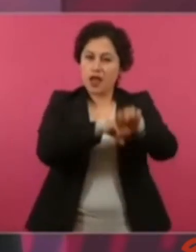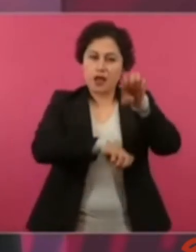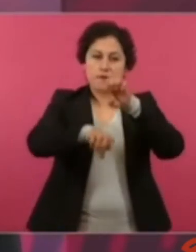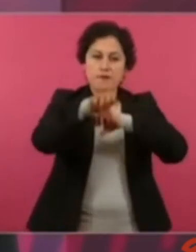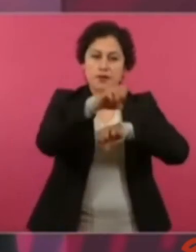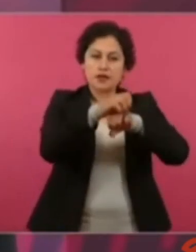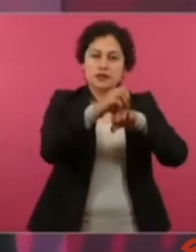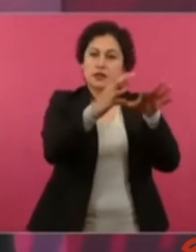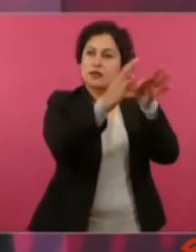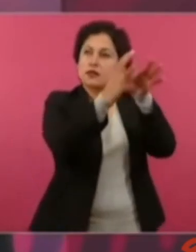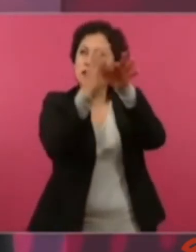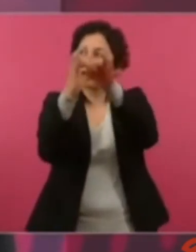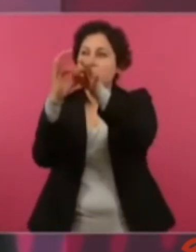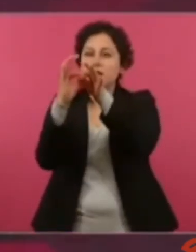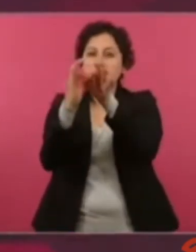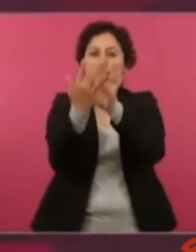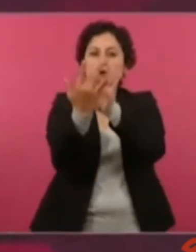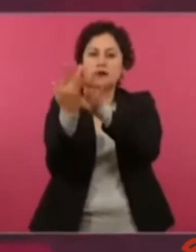para